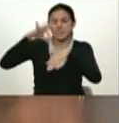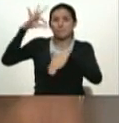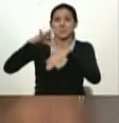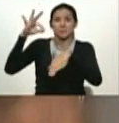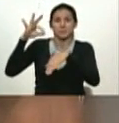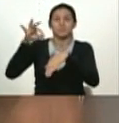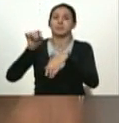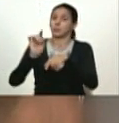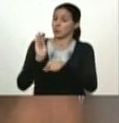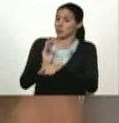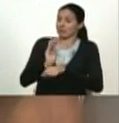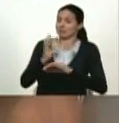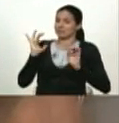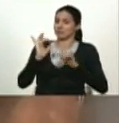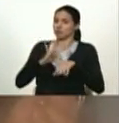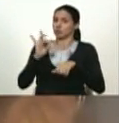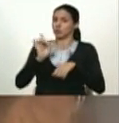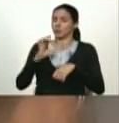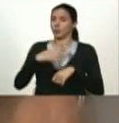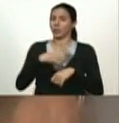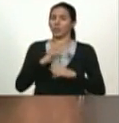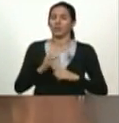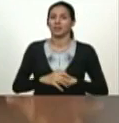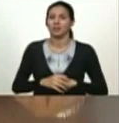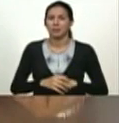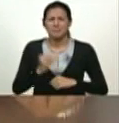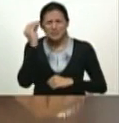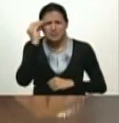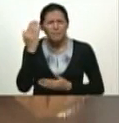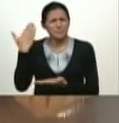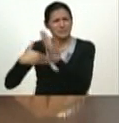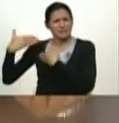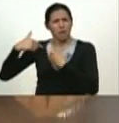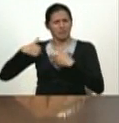eso no solo ni de broma lo podíamos pensar ni pensar en el pasado